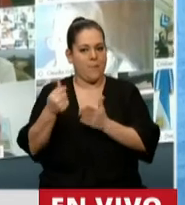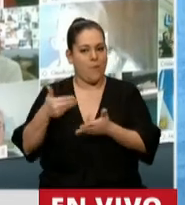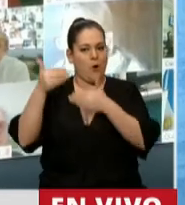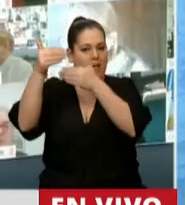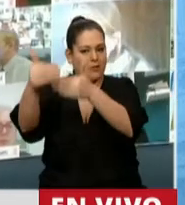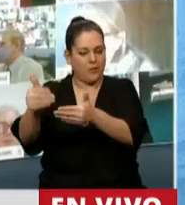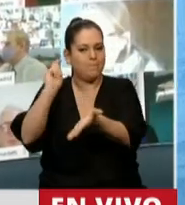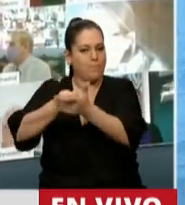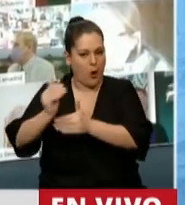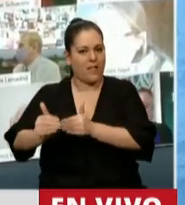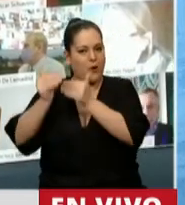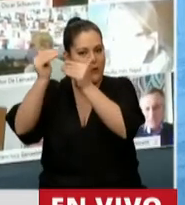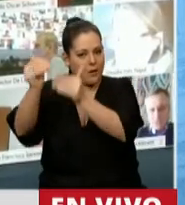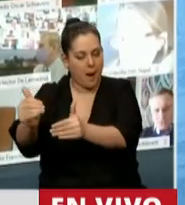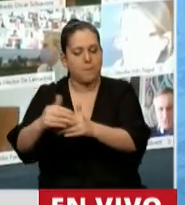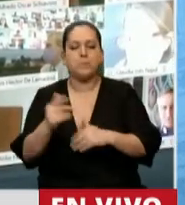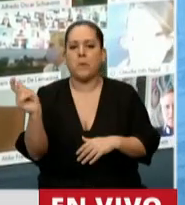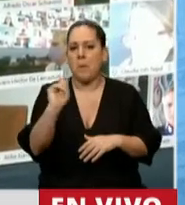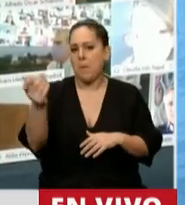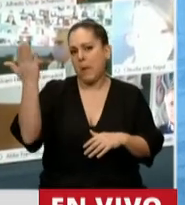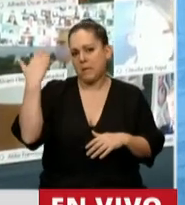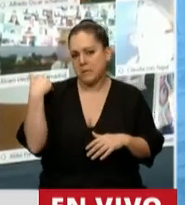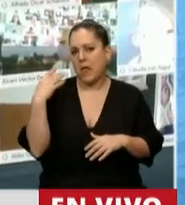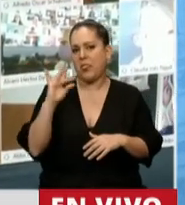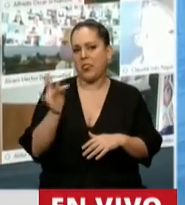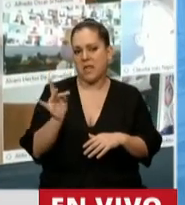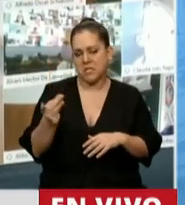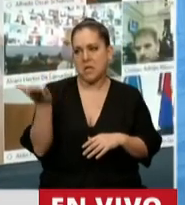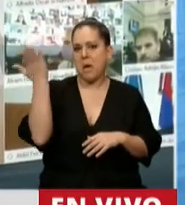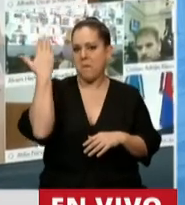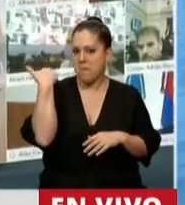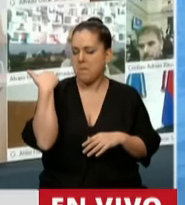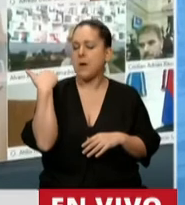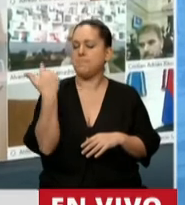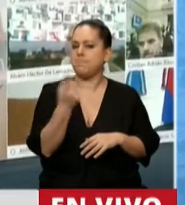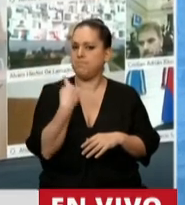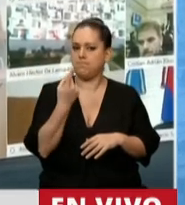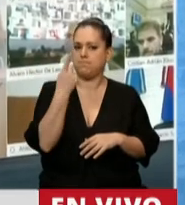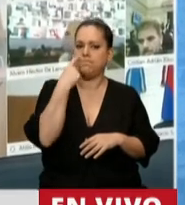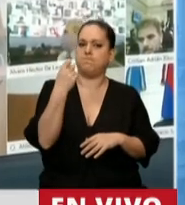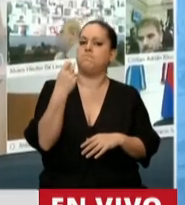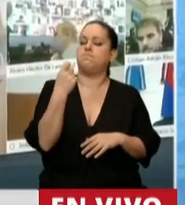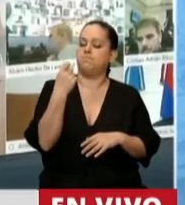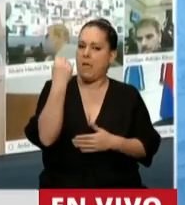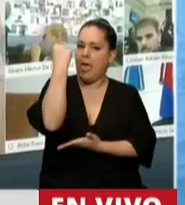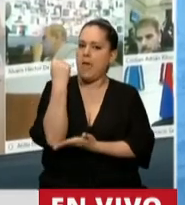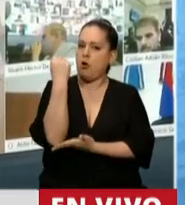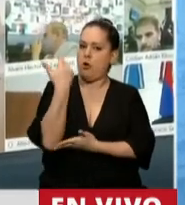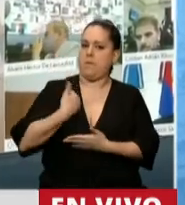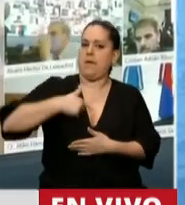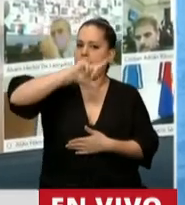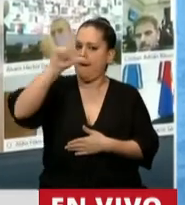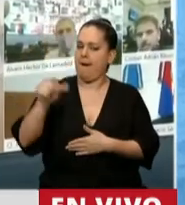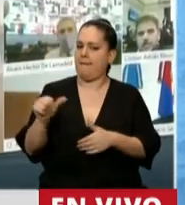Hace algunos meses, en diciembre, entendiendo la caída que había tenido la economía nacional